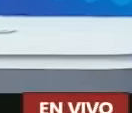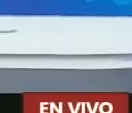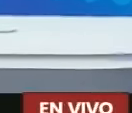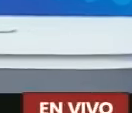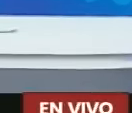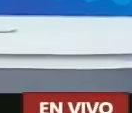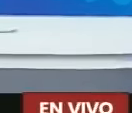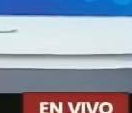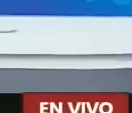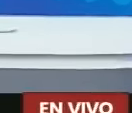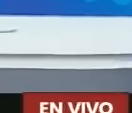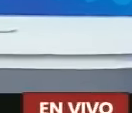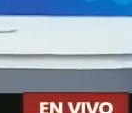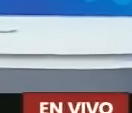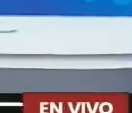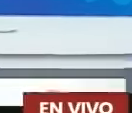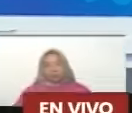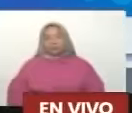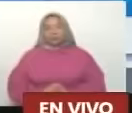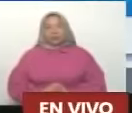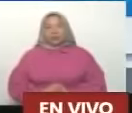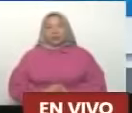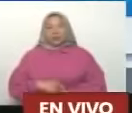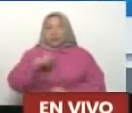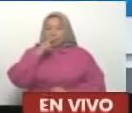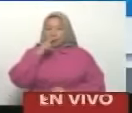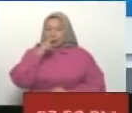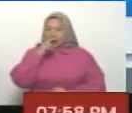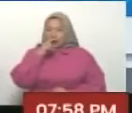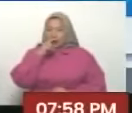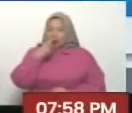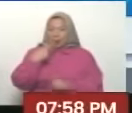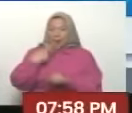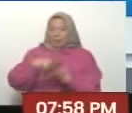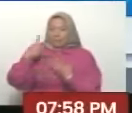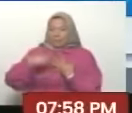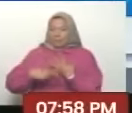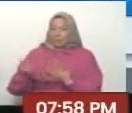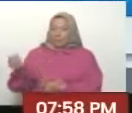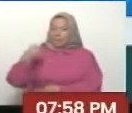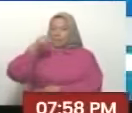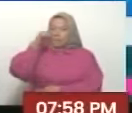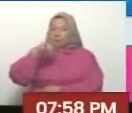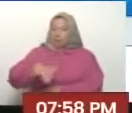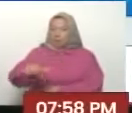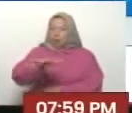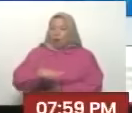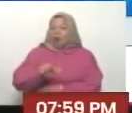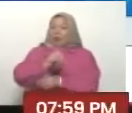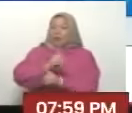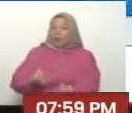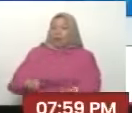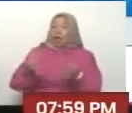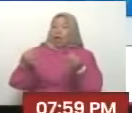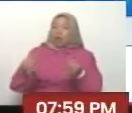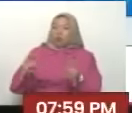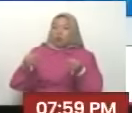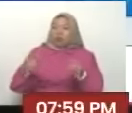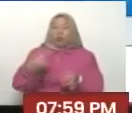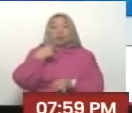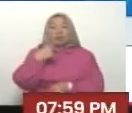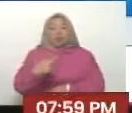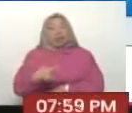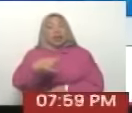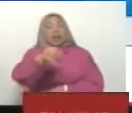Aquí estamos Pues con Maduro Más Pueblo Contando la historia Bonita De la democracia Cotidiana De la democracia Verdadera